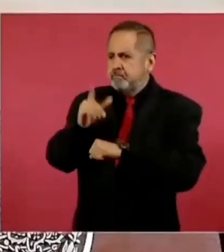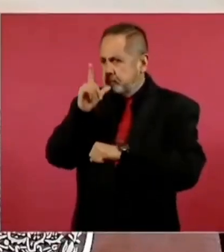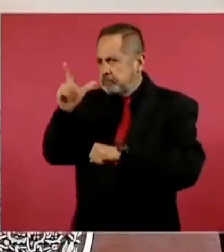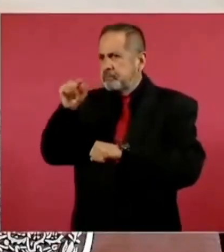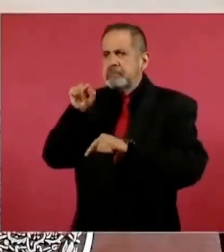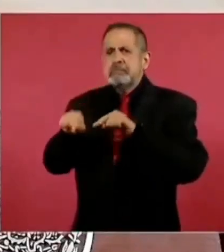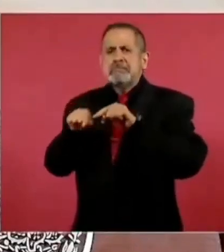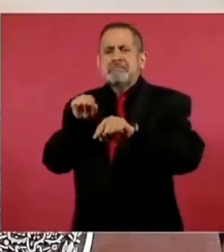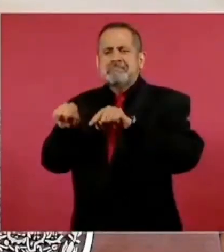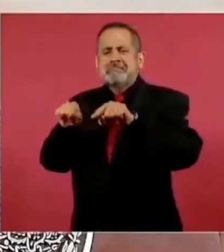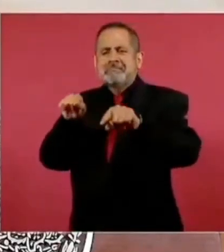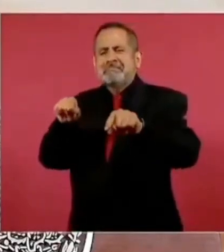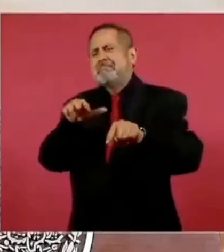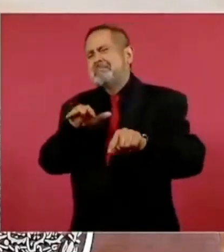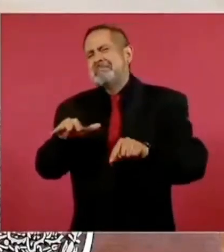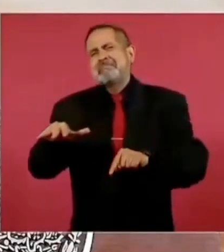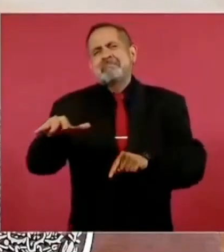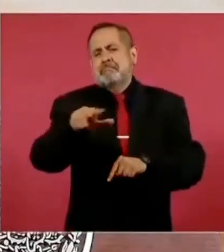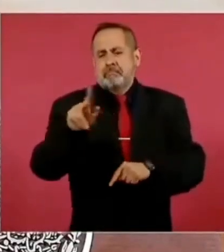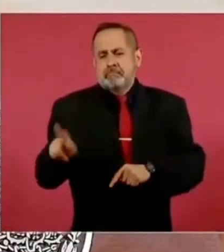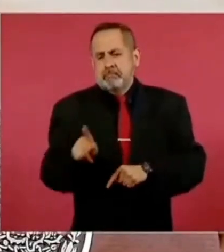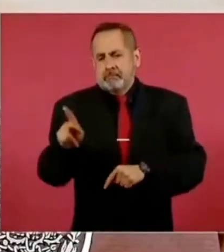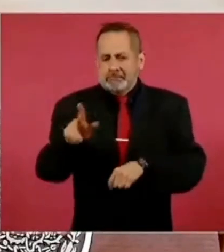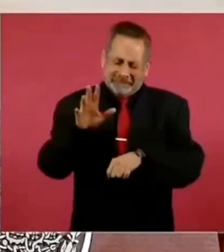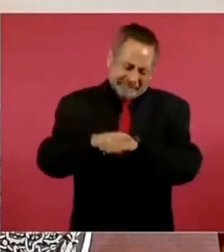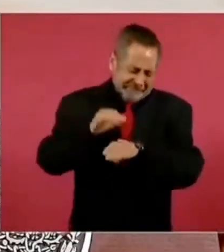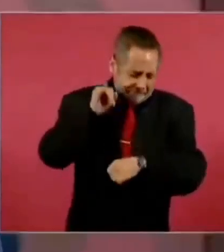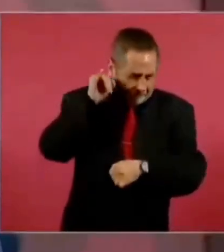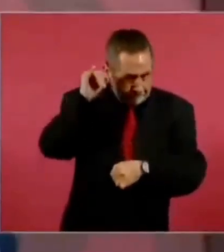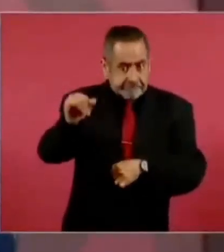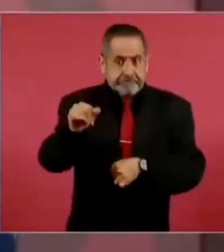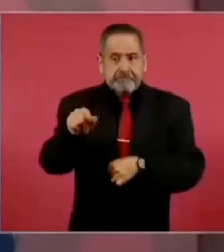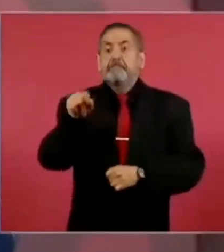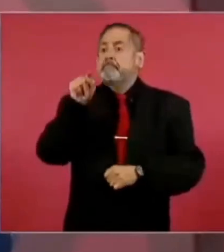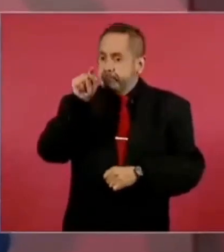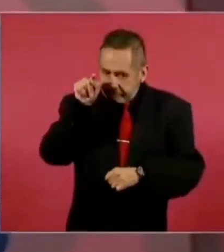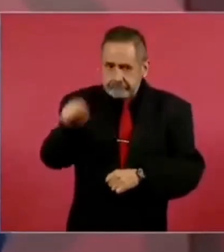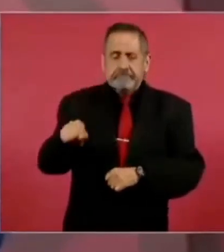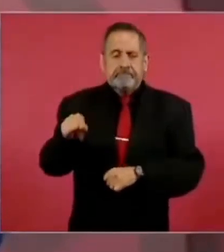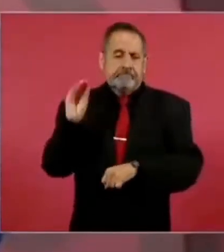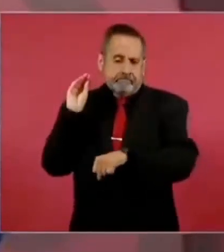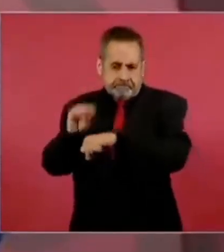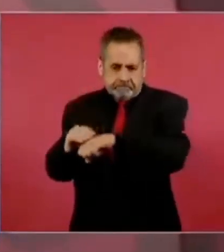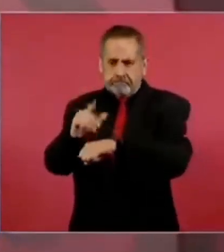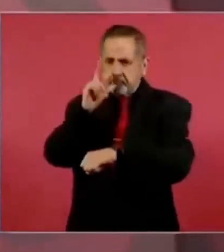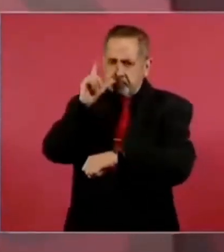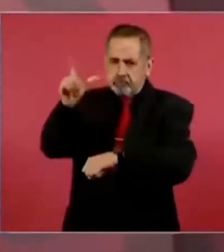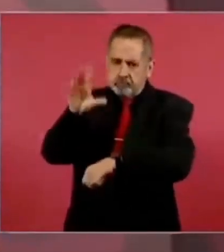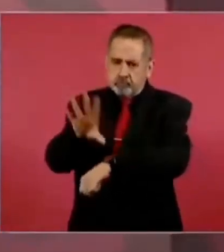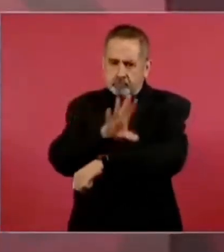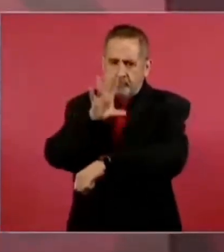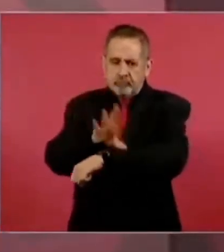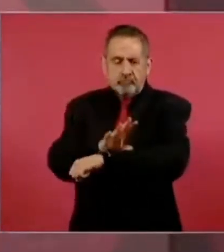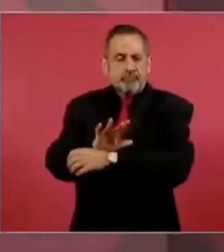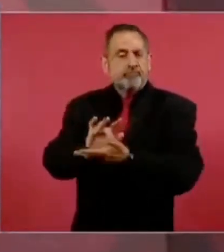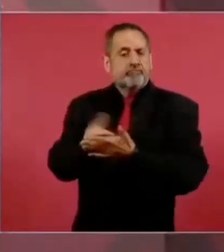Por eso, hasta en los pueblos más apartados hay energía eléctrica.